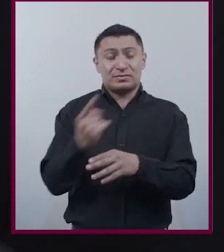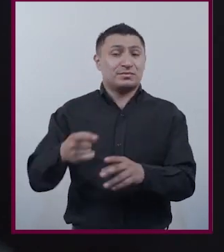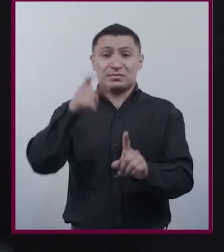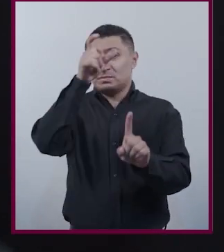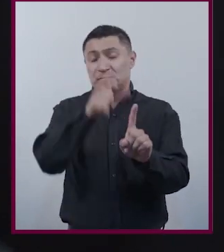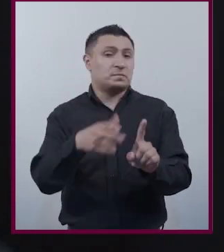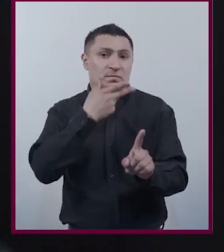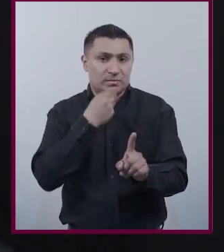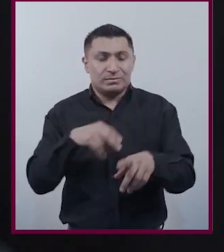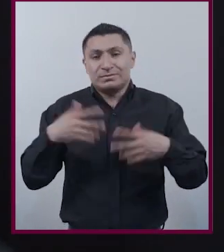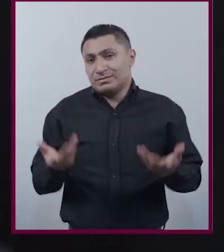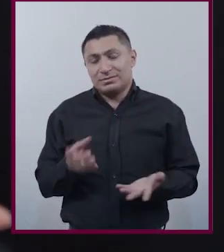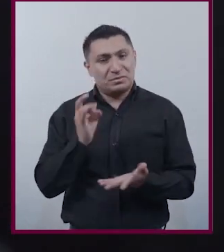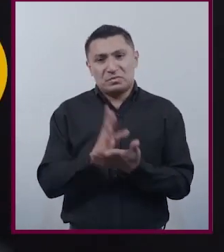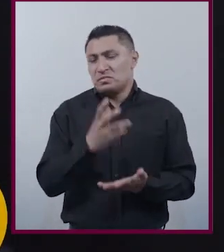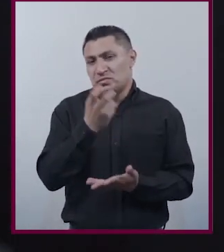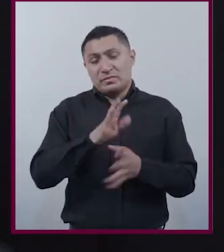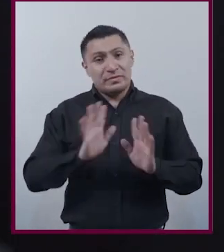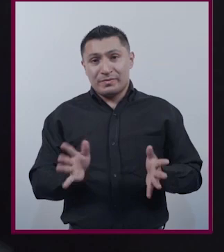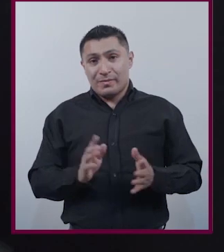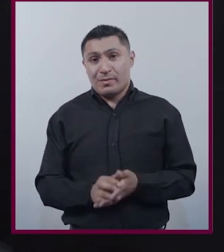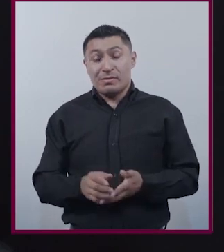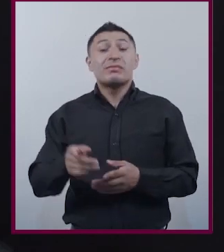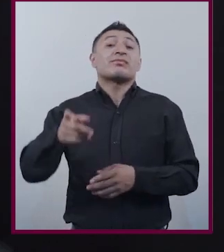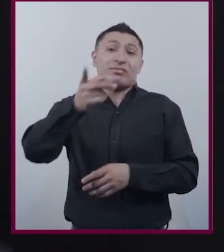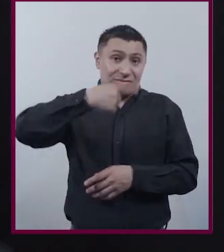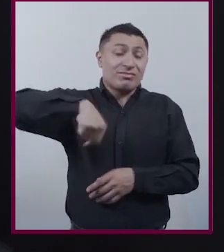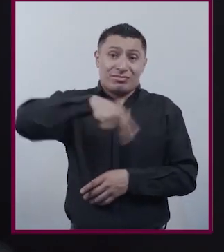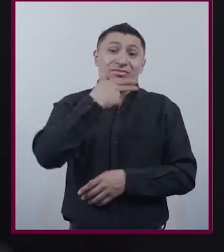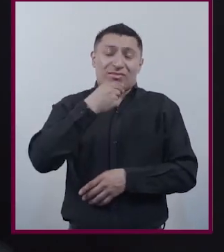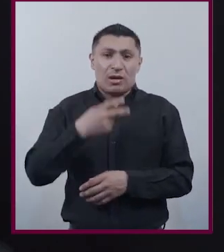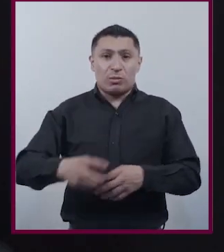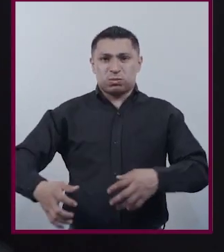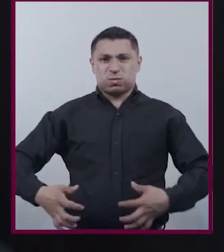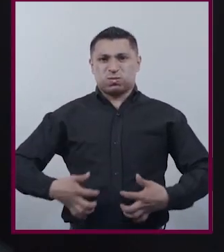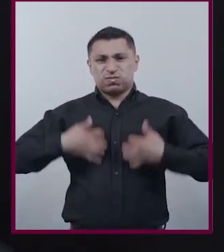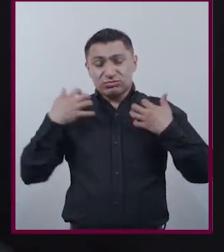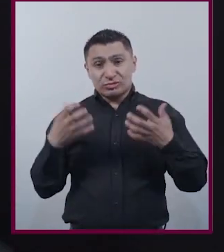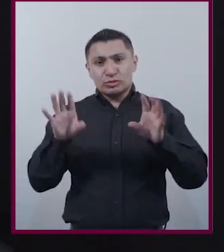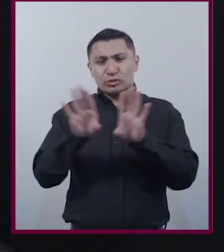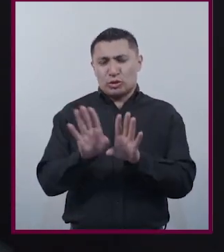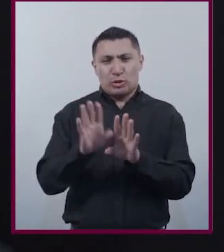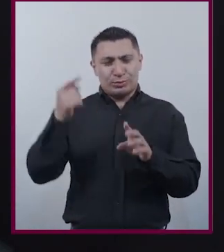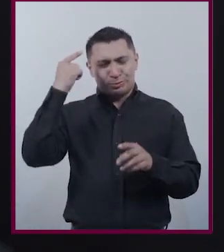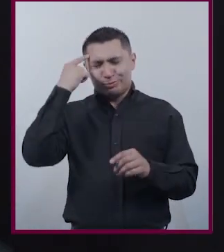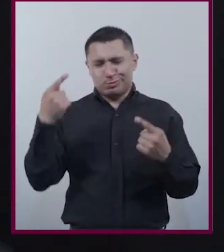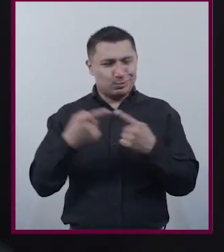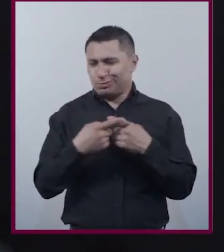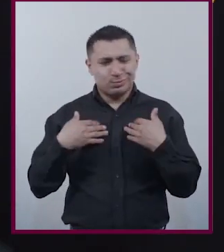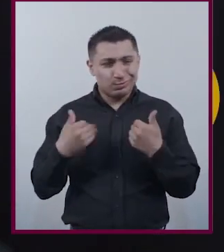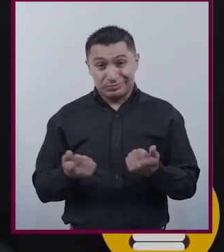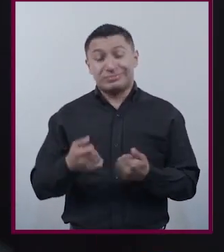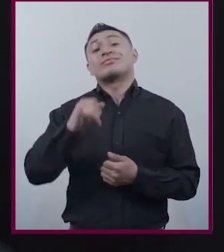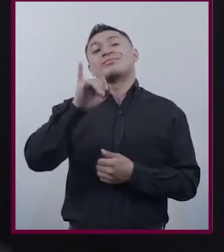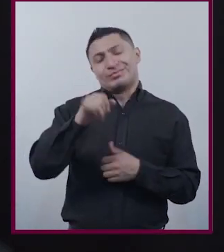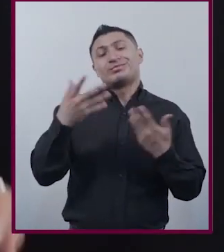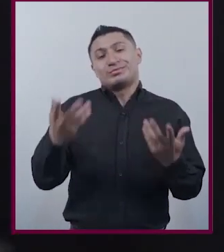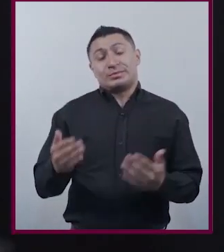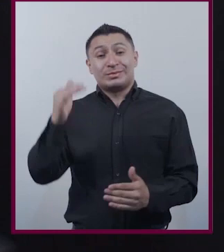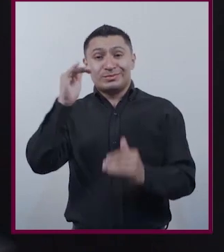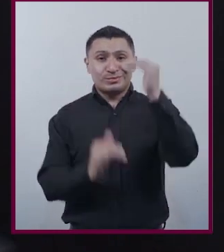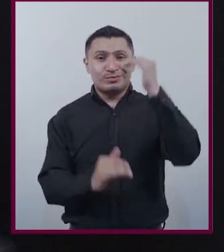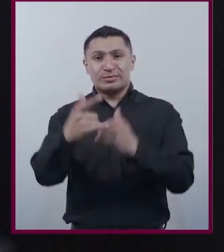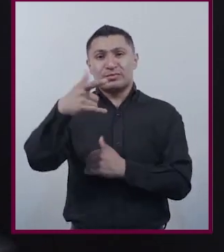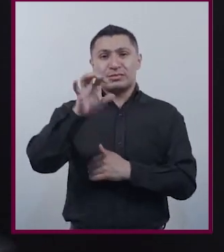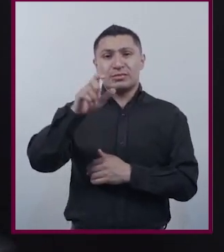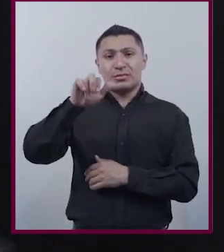hombres? ¿No estarían ellos furiosos o al menos sacadísimos de onda? Por supuesto que sí, la desigualdad